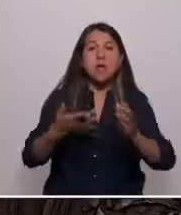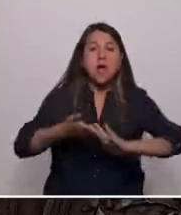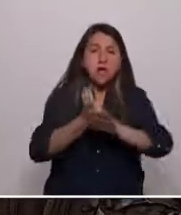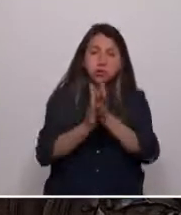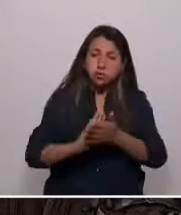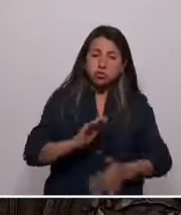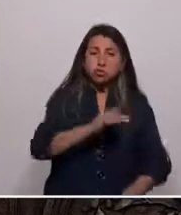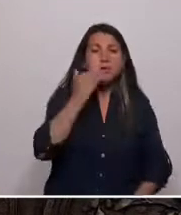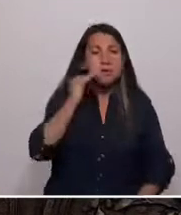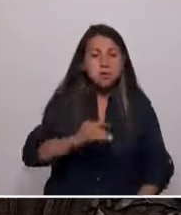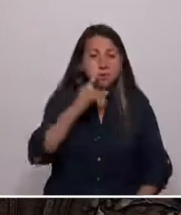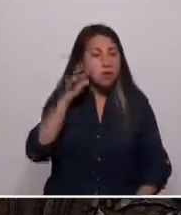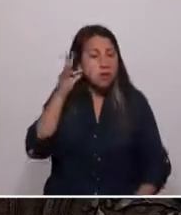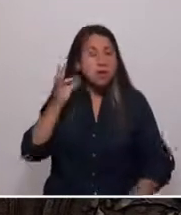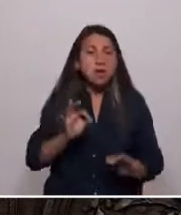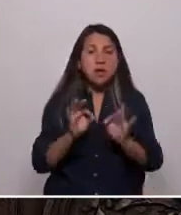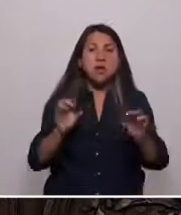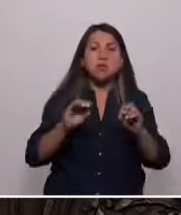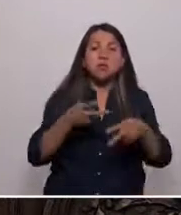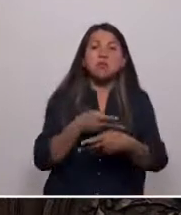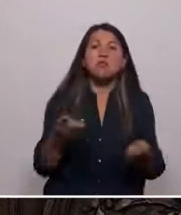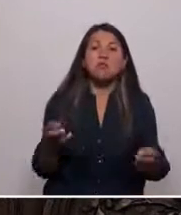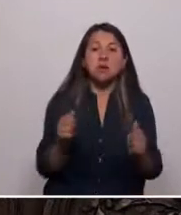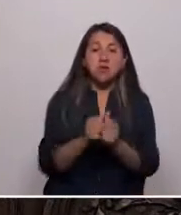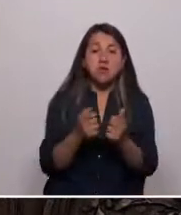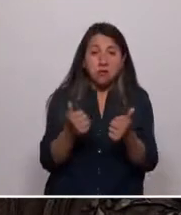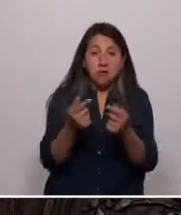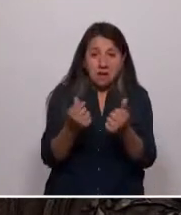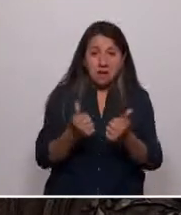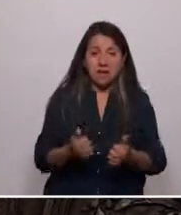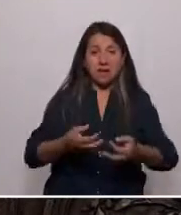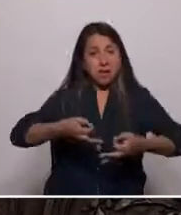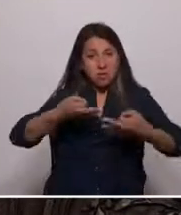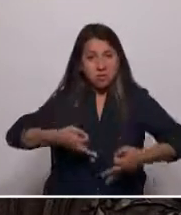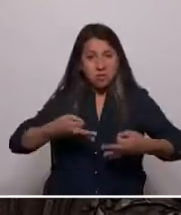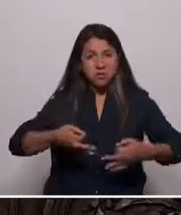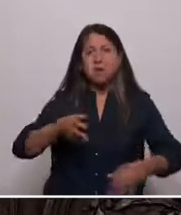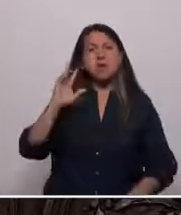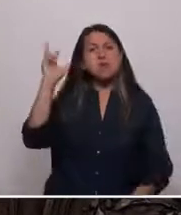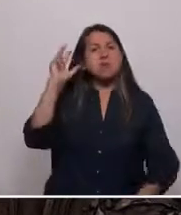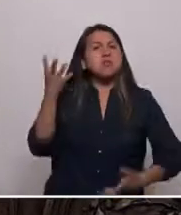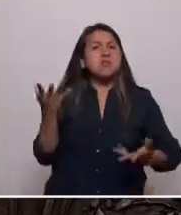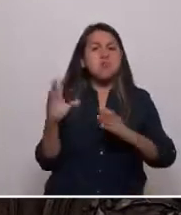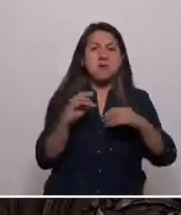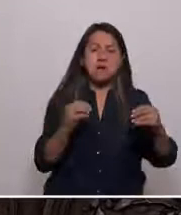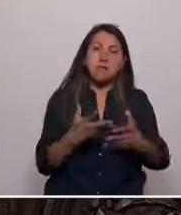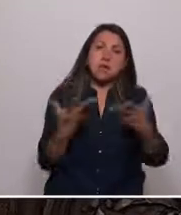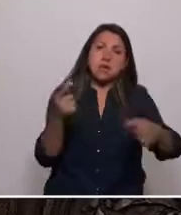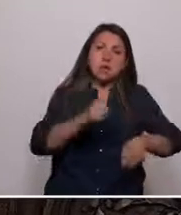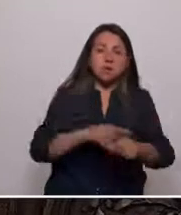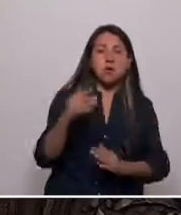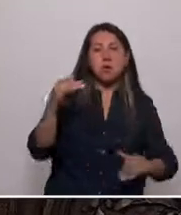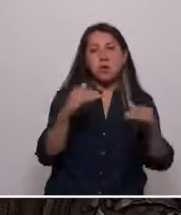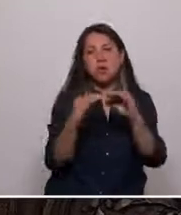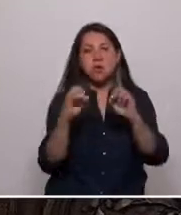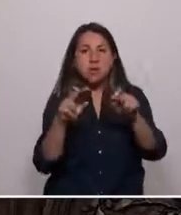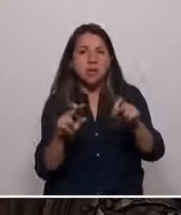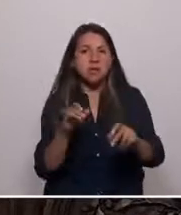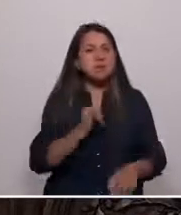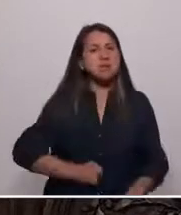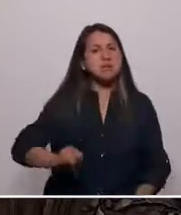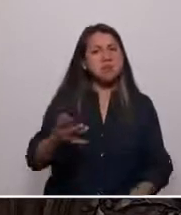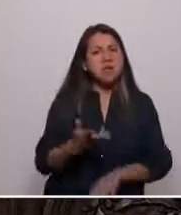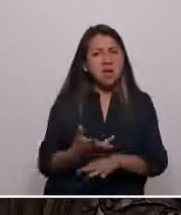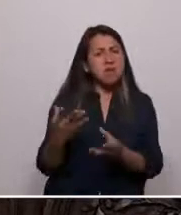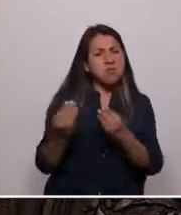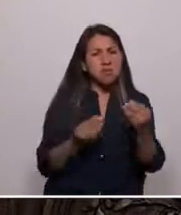y niños con una educación pública de calidad que lo garantice. Y no entiendo cómo hablamos tanto tiempo de igualdad de oportunidades mientras existían